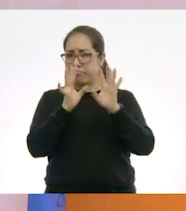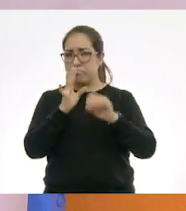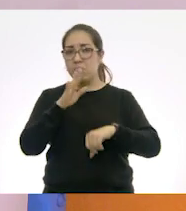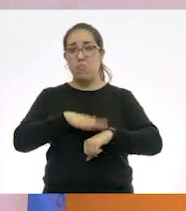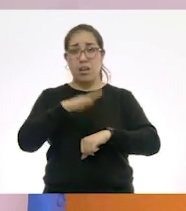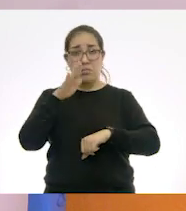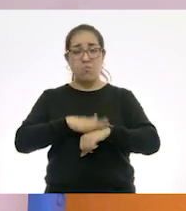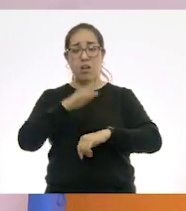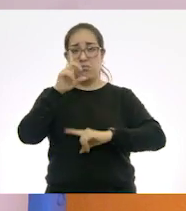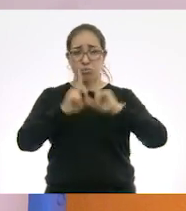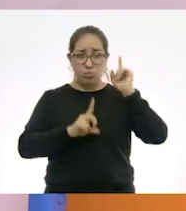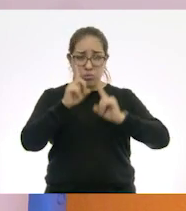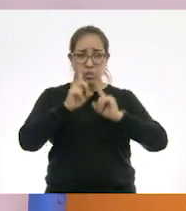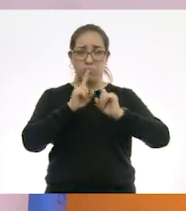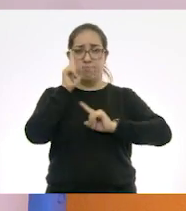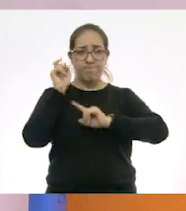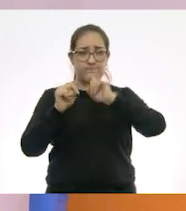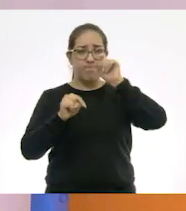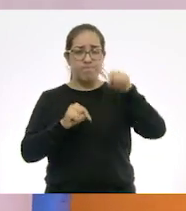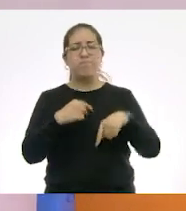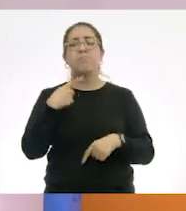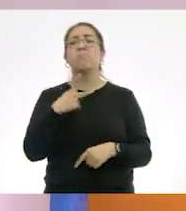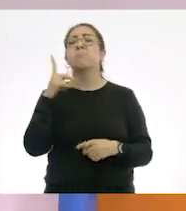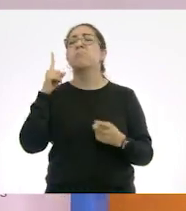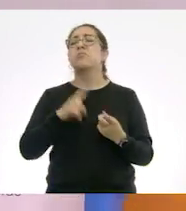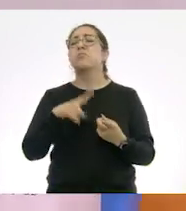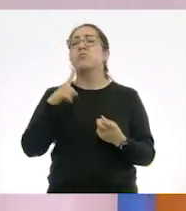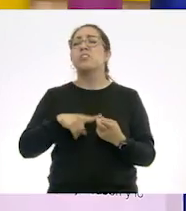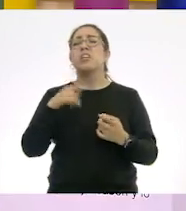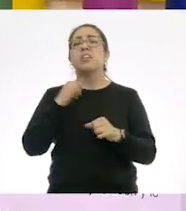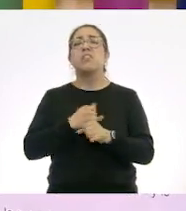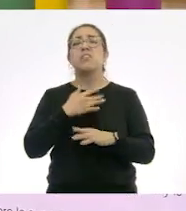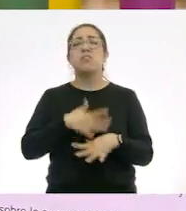dudas. Pero, ¿dónde crees que podemos encontrar información?